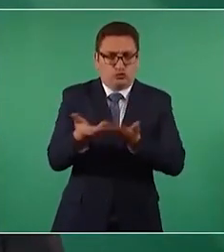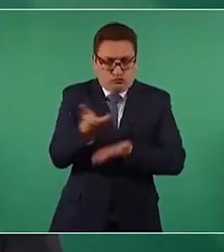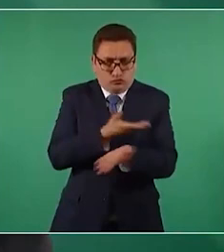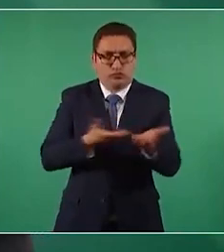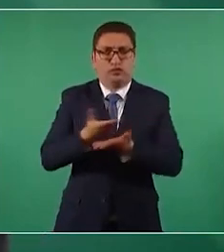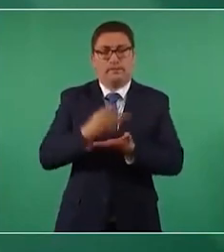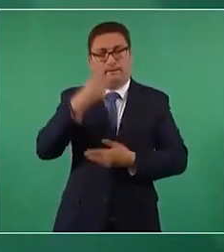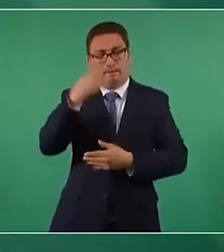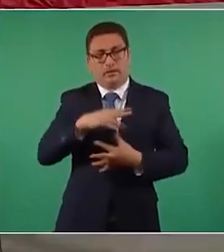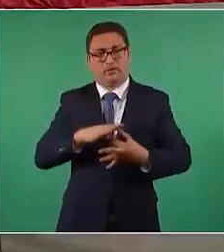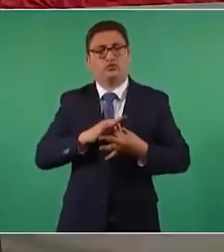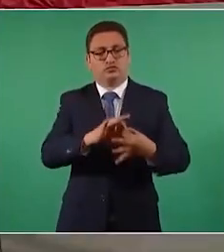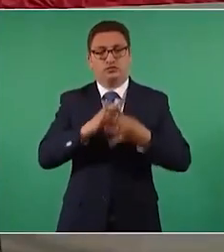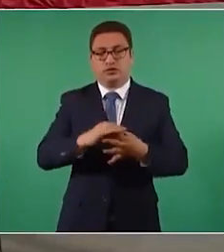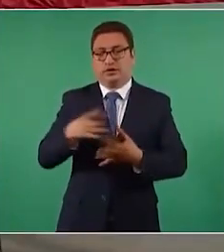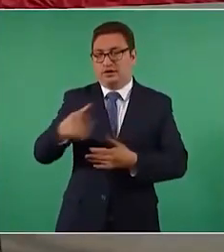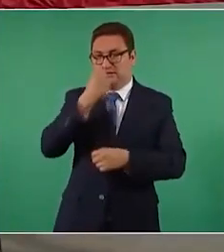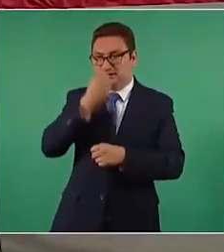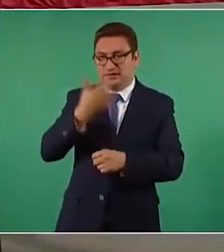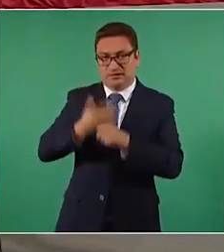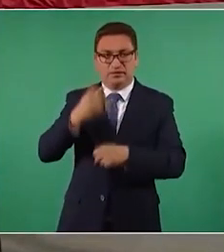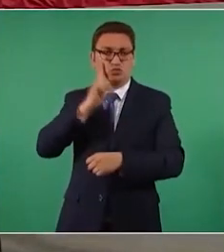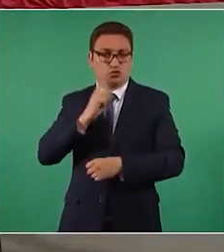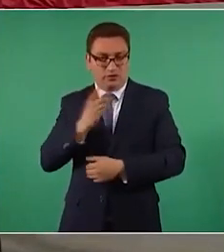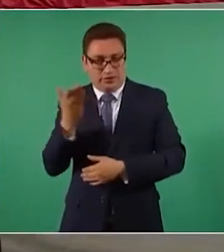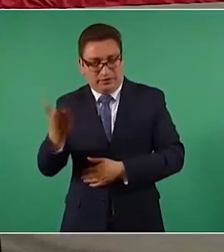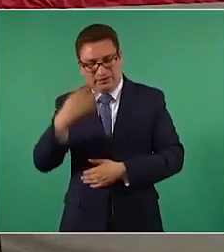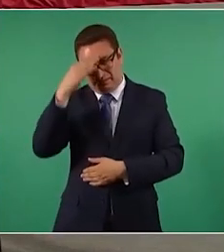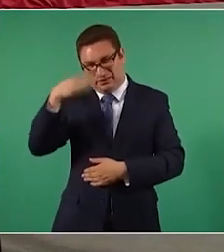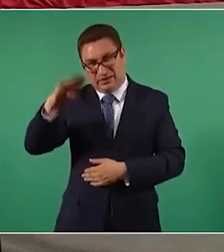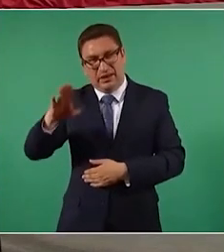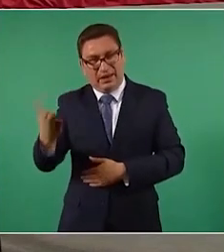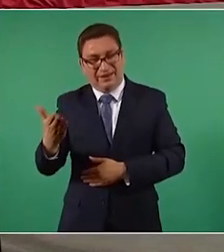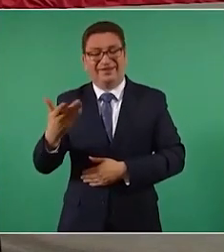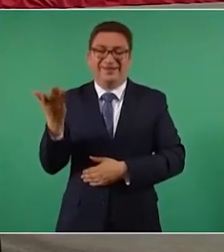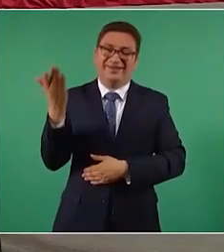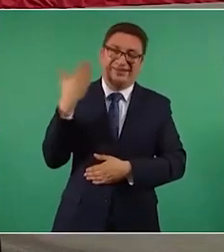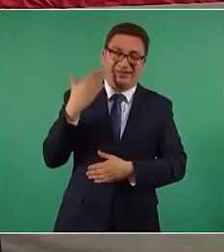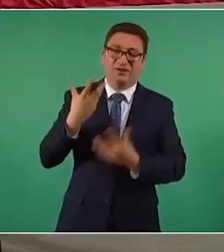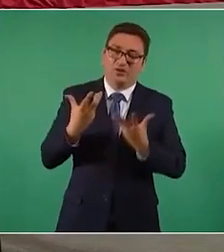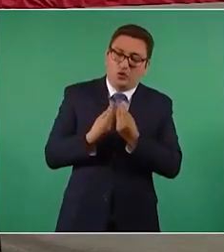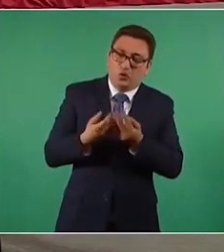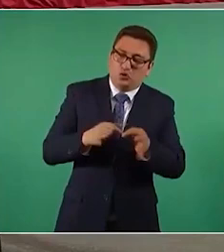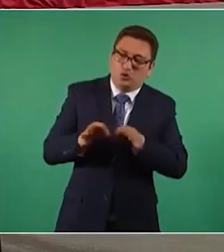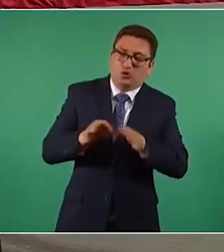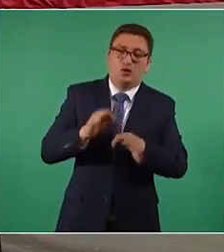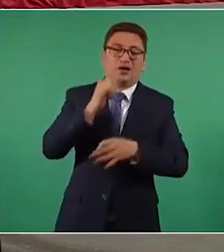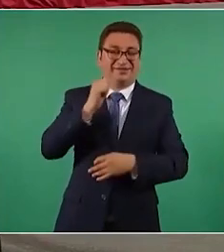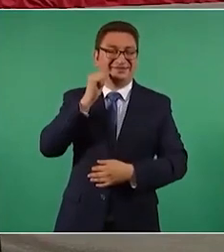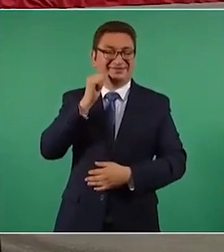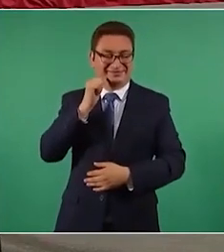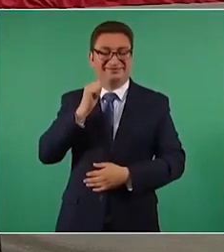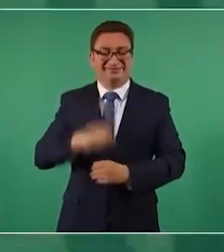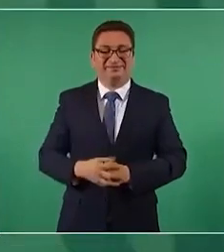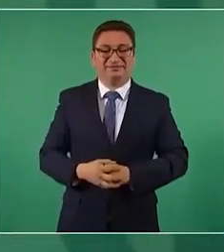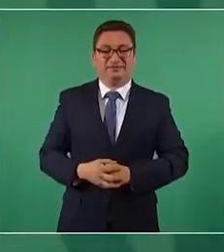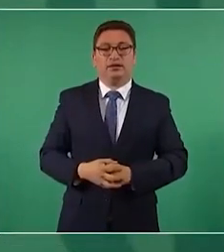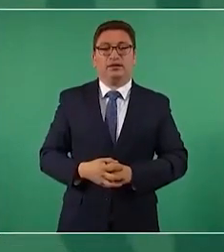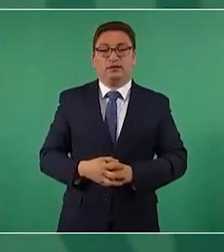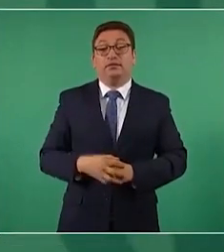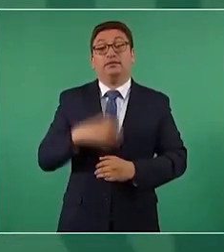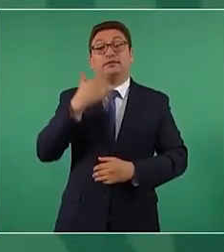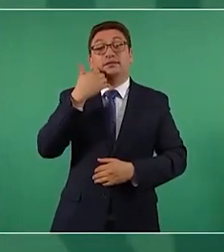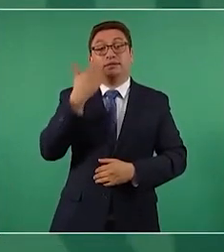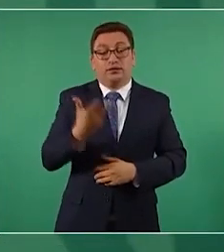gobierno de México la señora secretaria con quien tuvimos muy grata oportunidad de poder trabajar el día de ayer y queremos